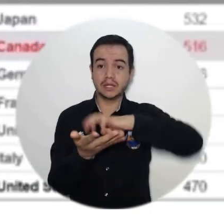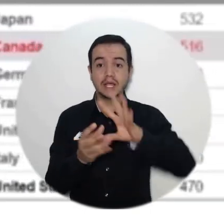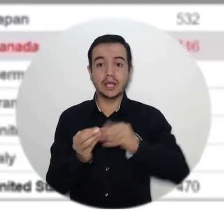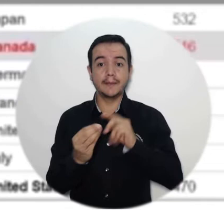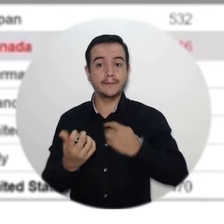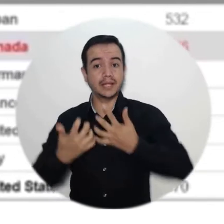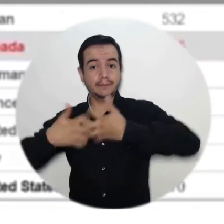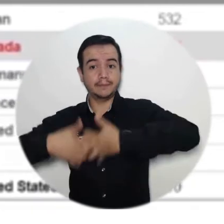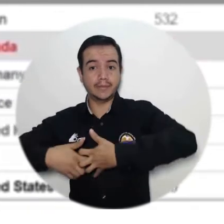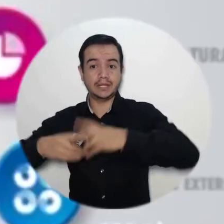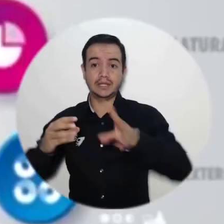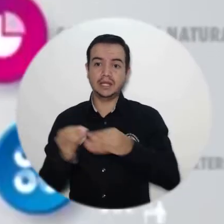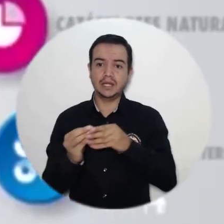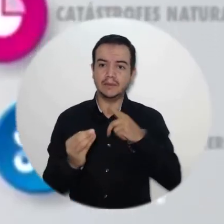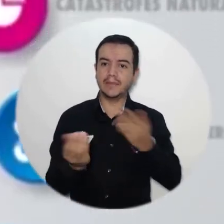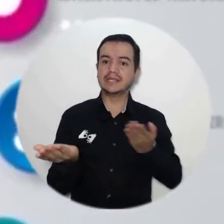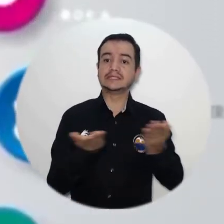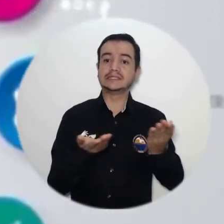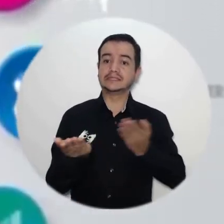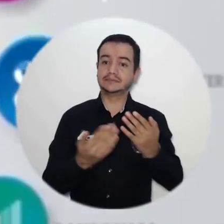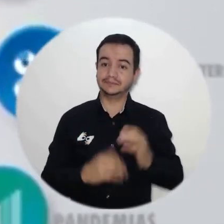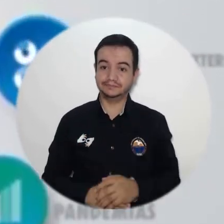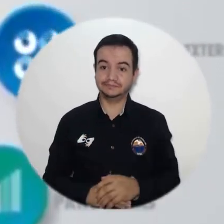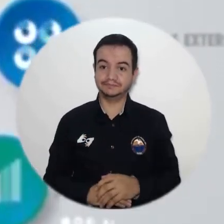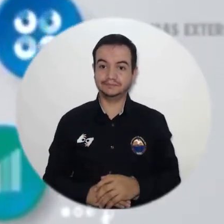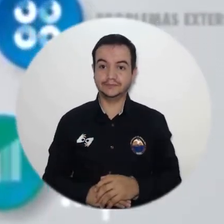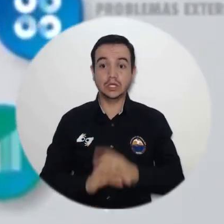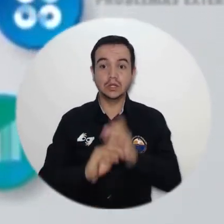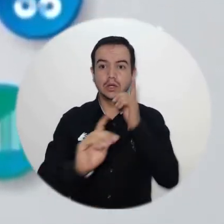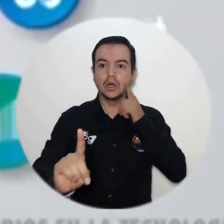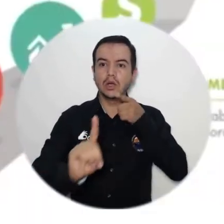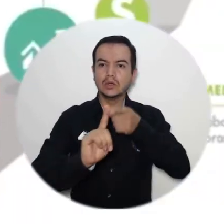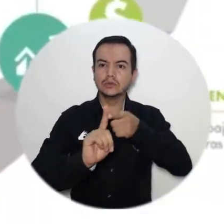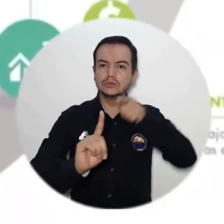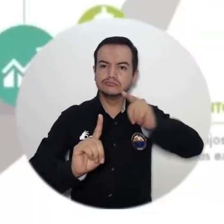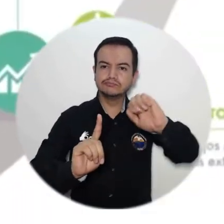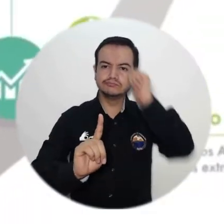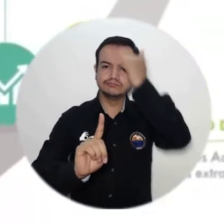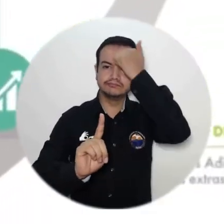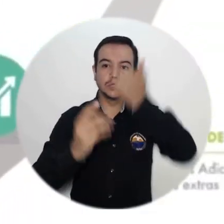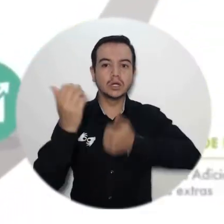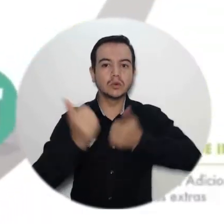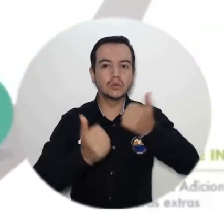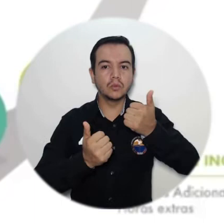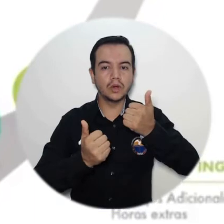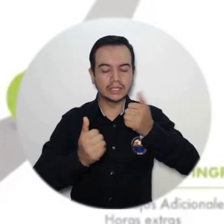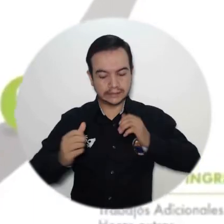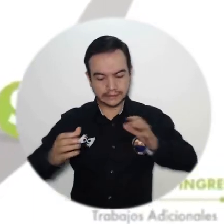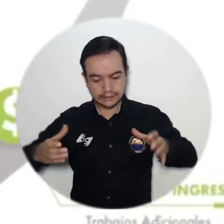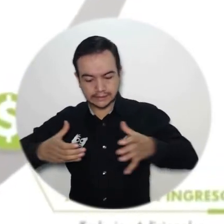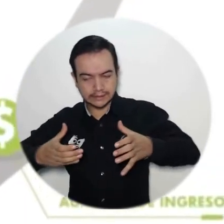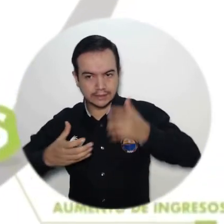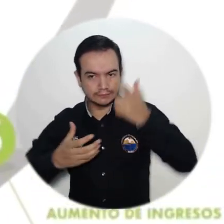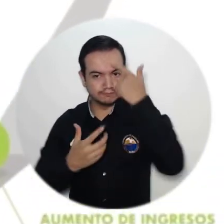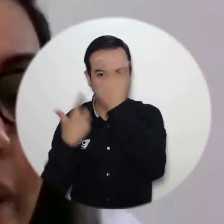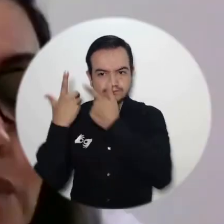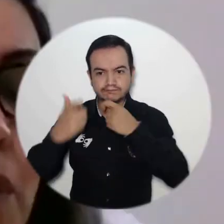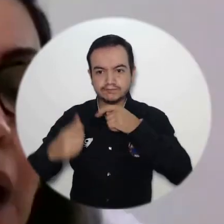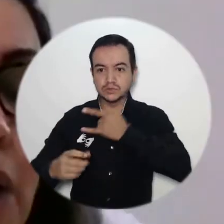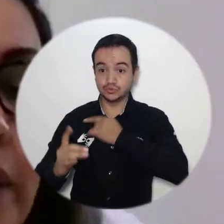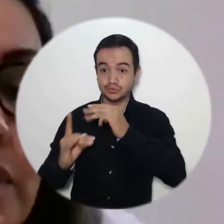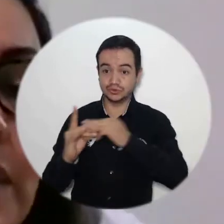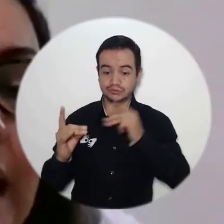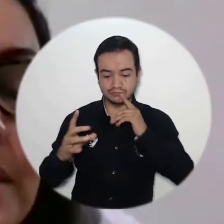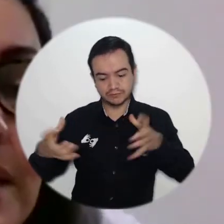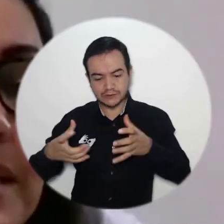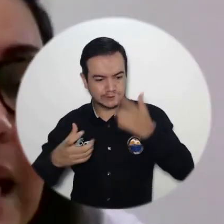servicios muy especialmente. El objetivo principal de esta actividad fue generar reflexión y actualización en la comunidad académica con